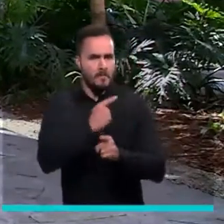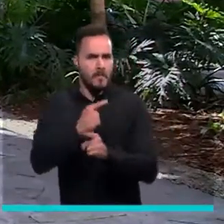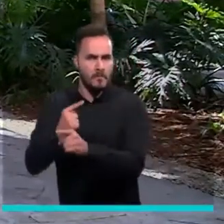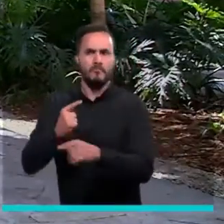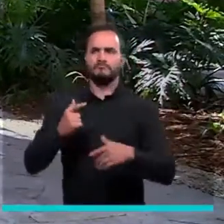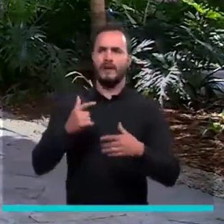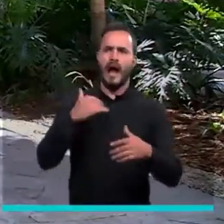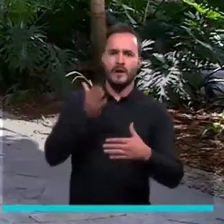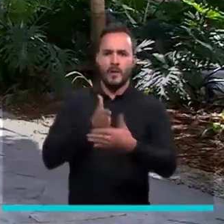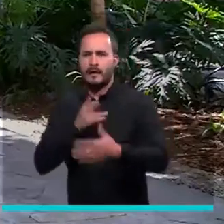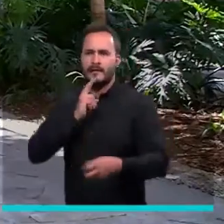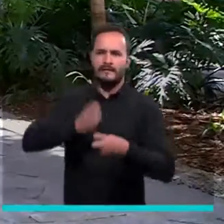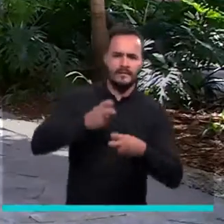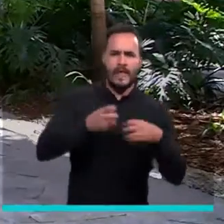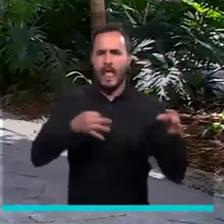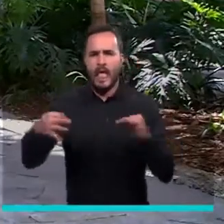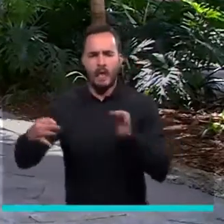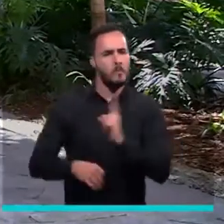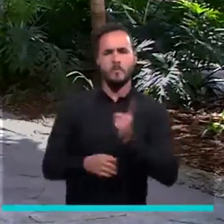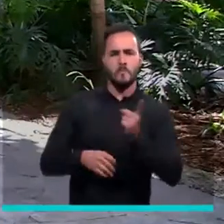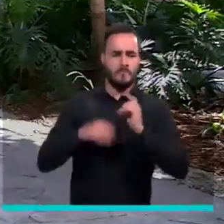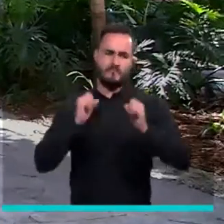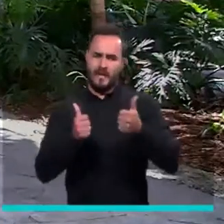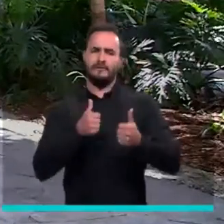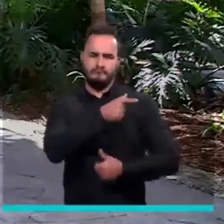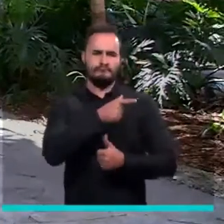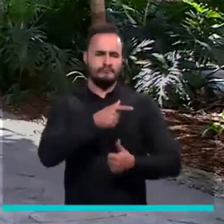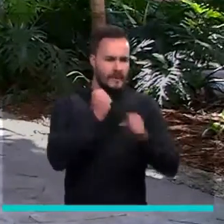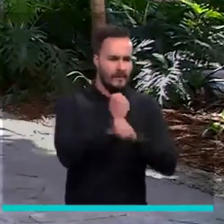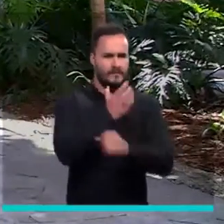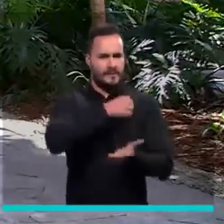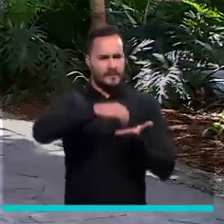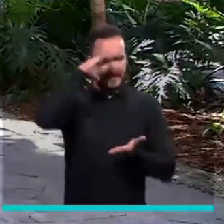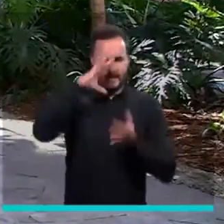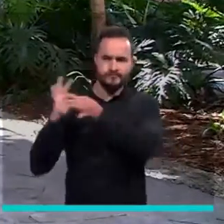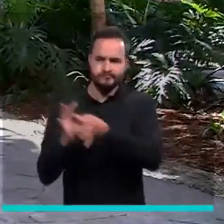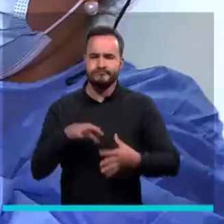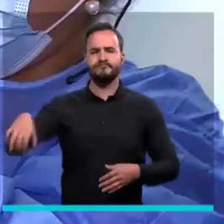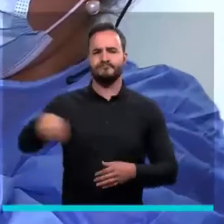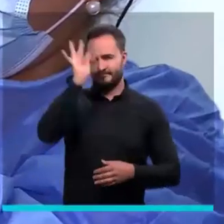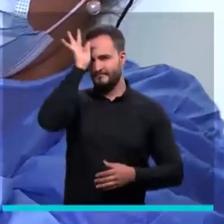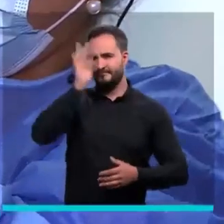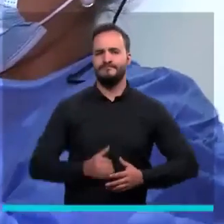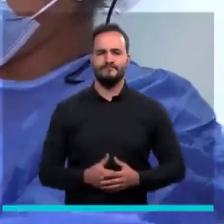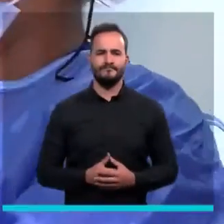cumpliendo con las metas proyectadas gracias a la preparación de la Administración Medellín Futuro con las IPS de la ciudad.